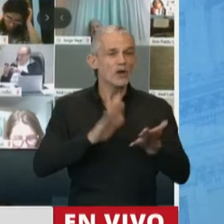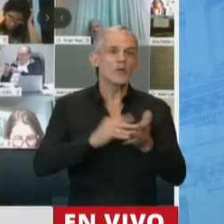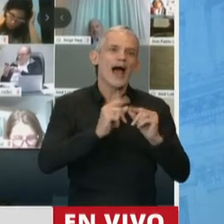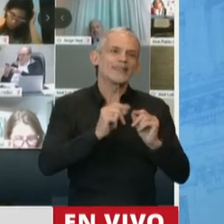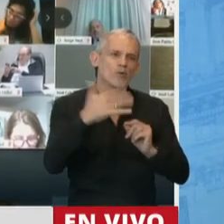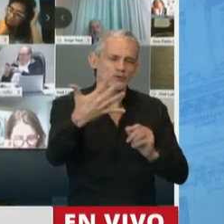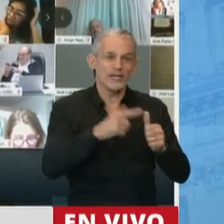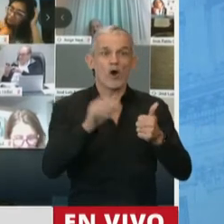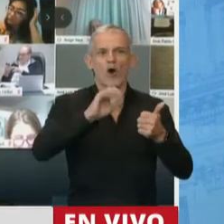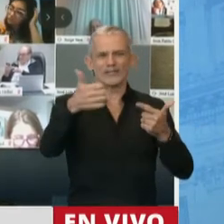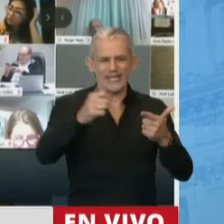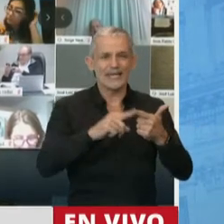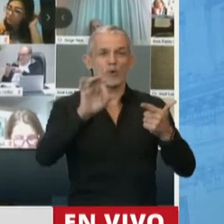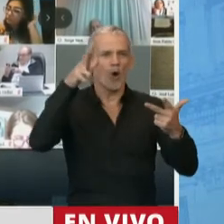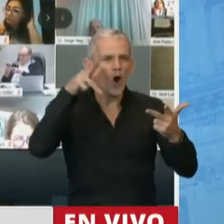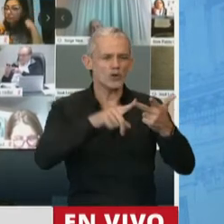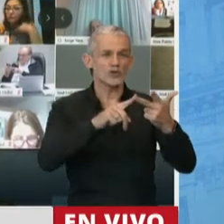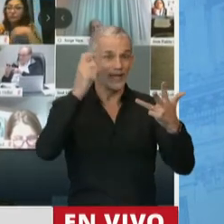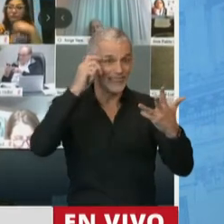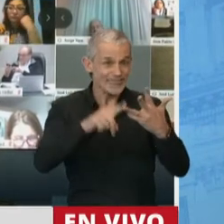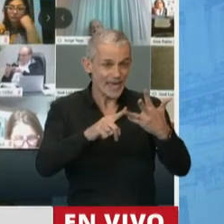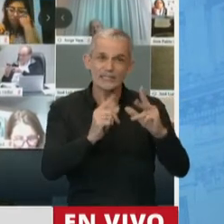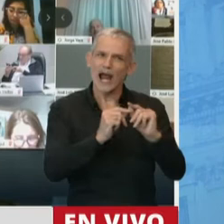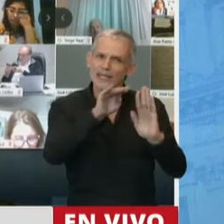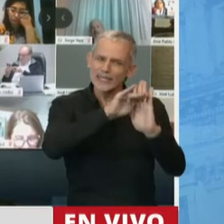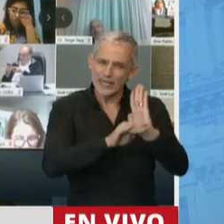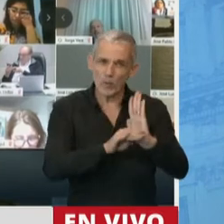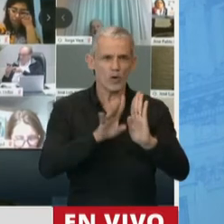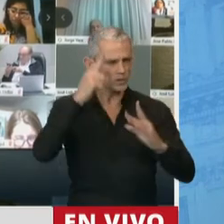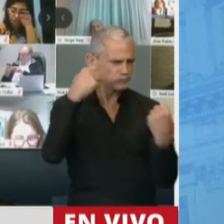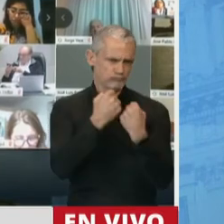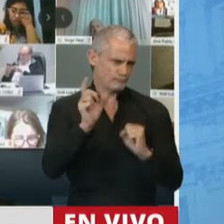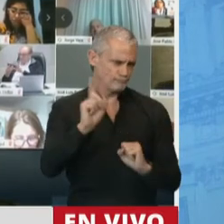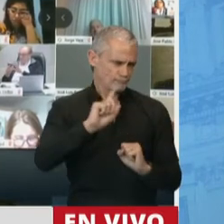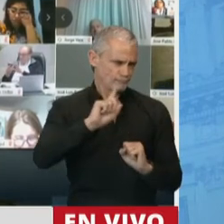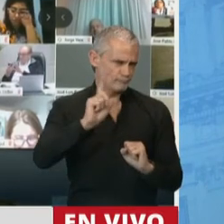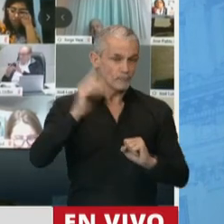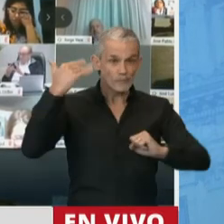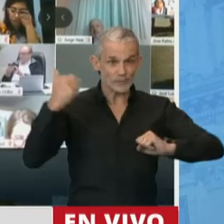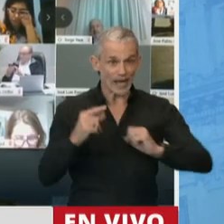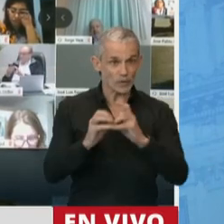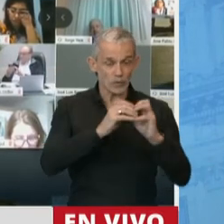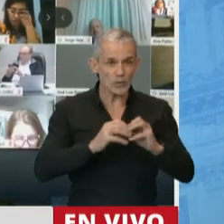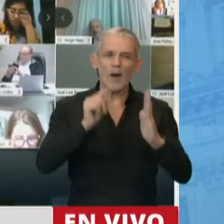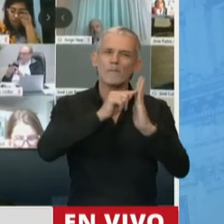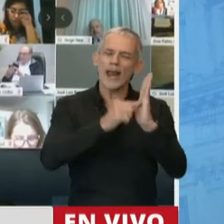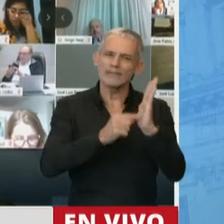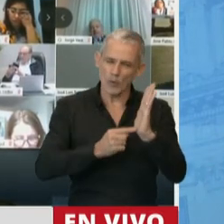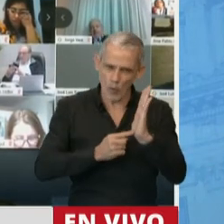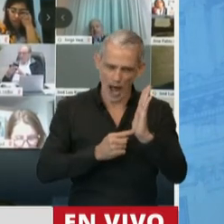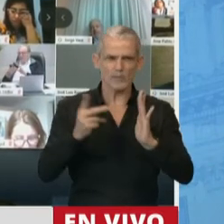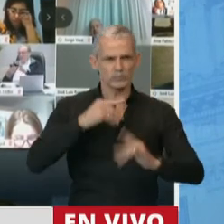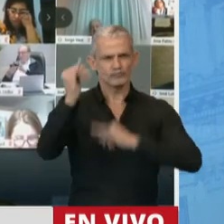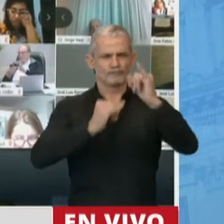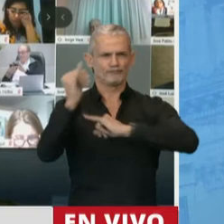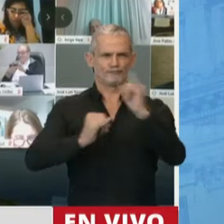artículo 5, al 6, al 8 y al 10, a través de una disidencia que oportunamente, cuando se trate en particular, serán